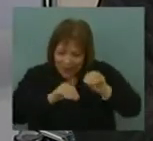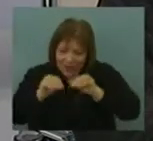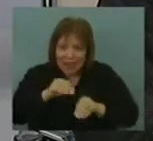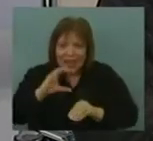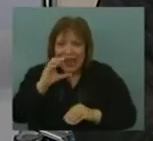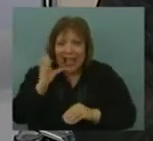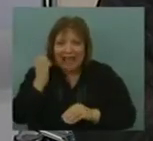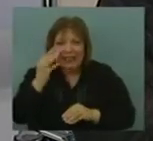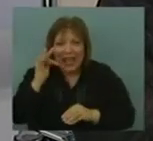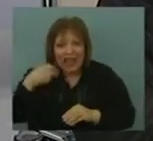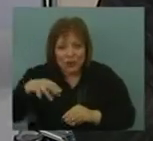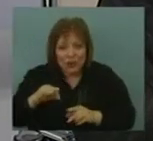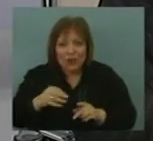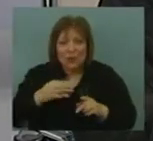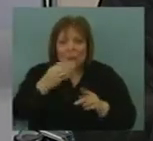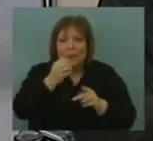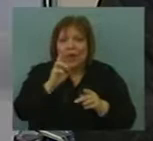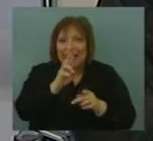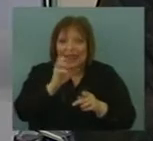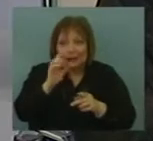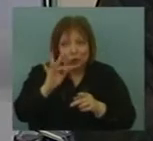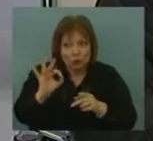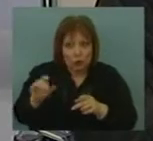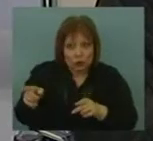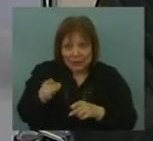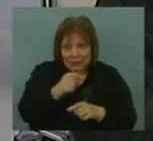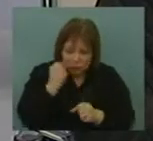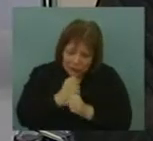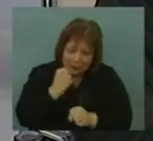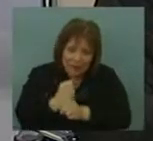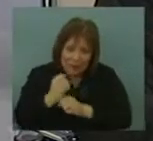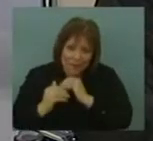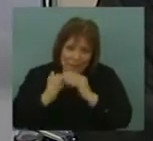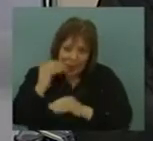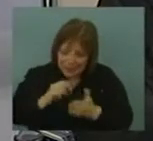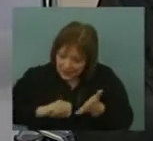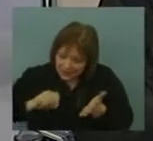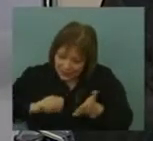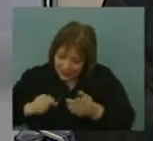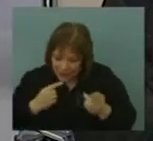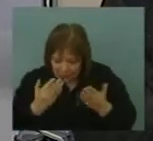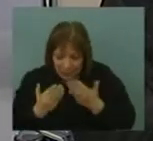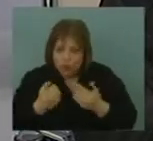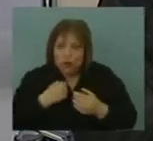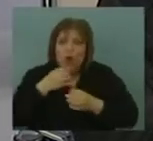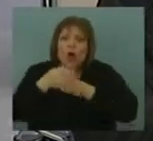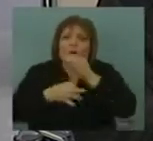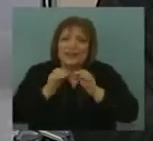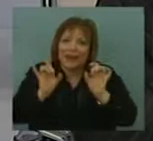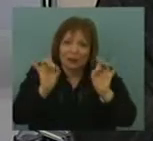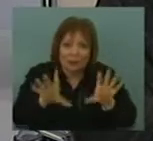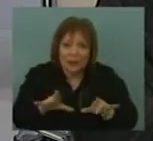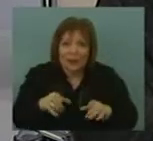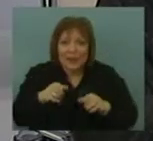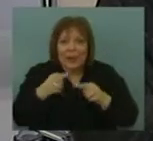Gerardo Caetano y Viviana Barreto, en realidad ellos han trabajado mucho más en el artículo, yo quiero hacer solo algunos comentarios, pero ese